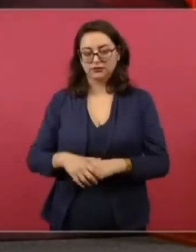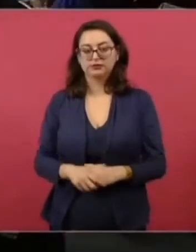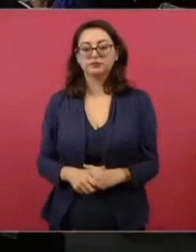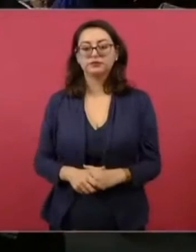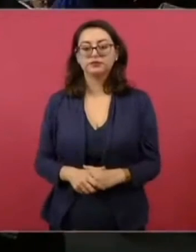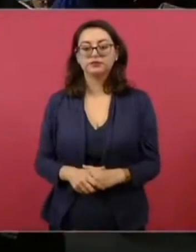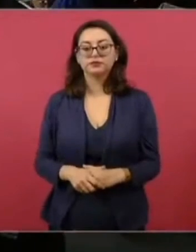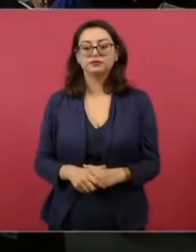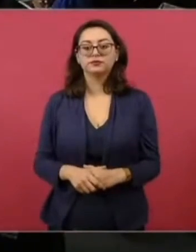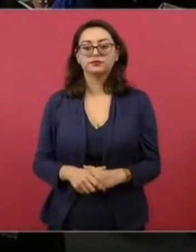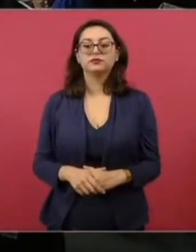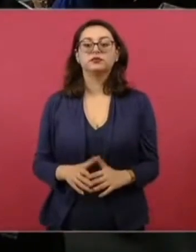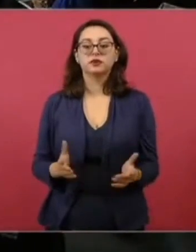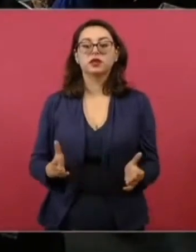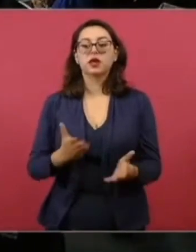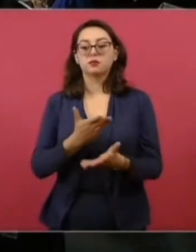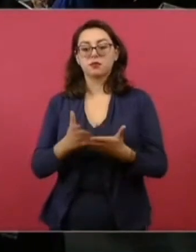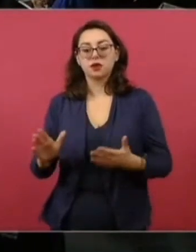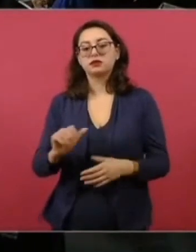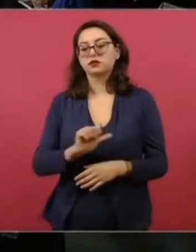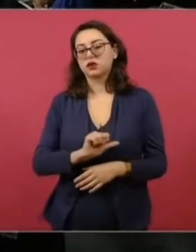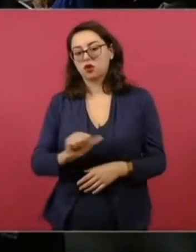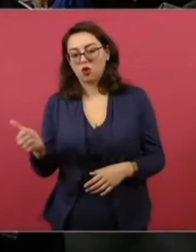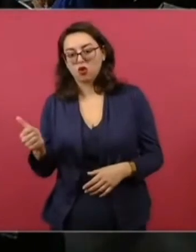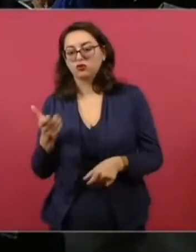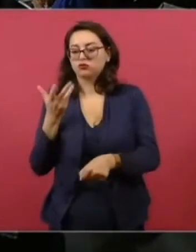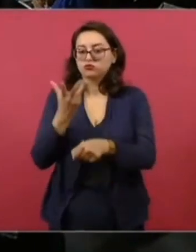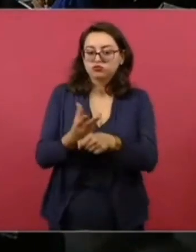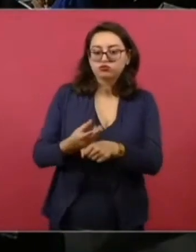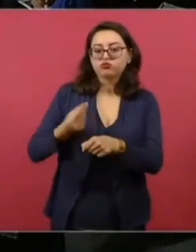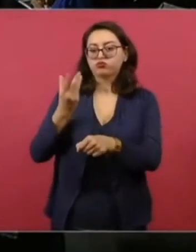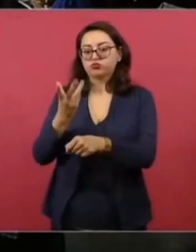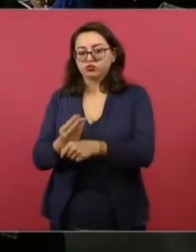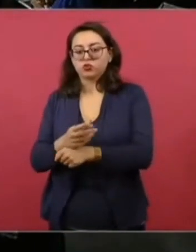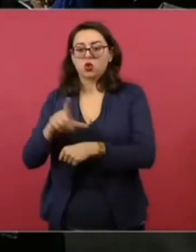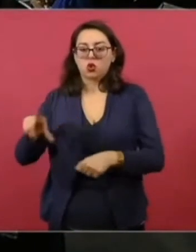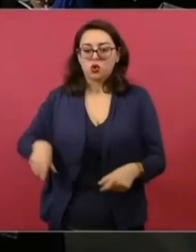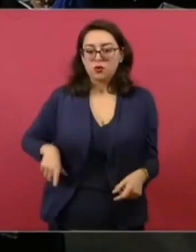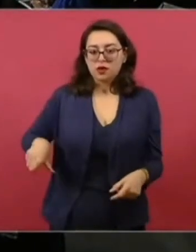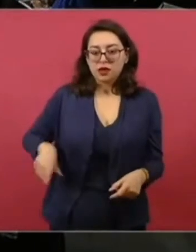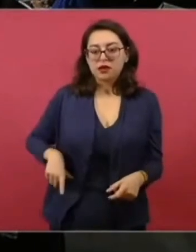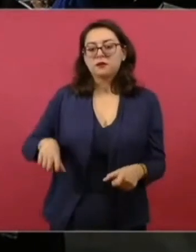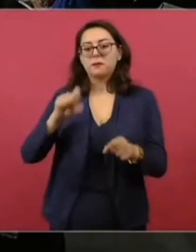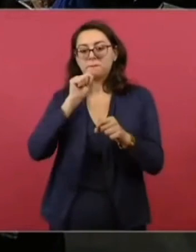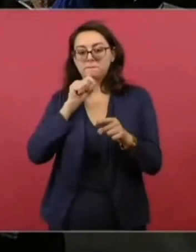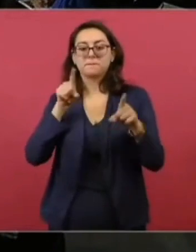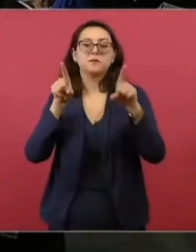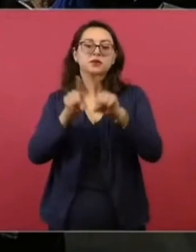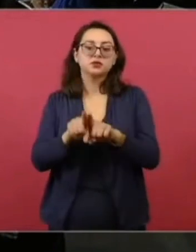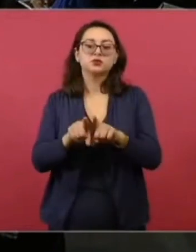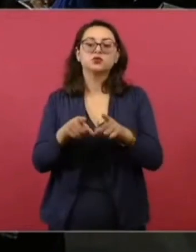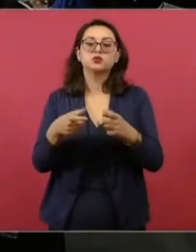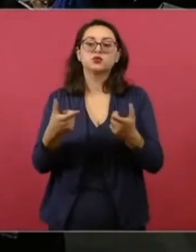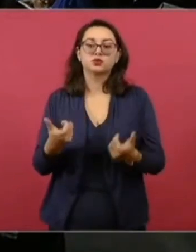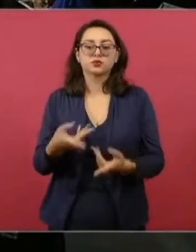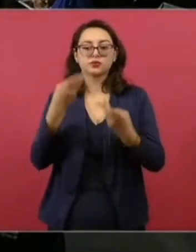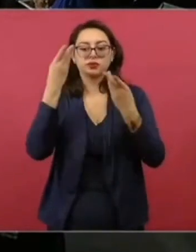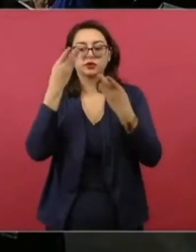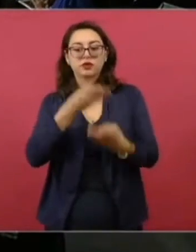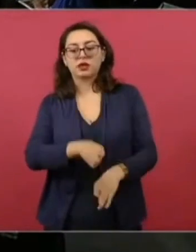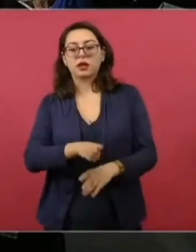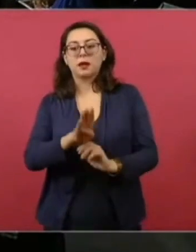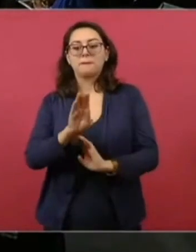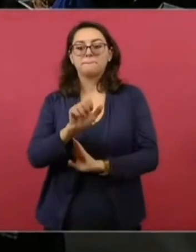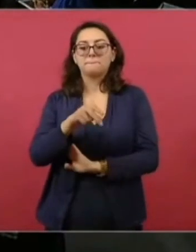Más otras acciones que ha llevado a cabo el gobierno y también la política certera del Banco de